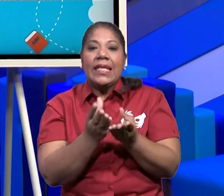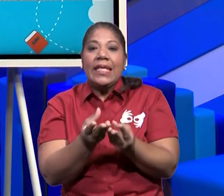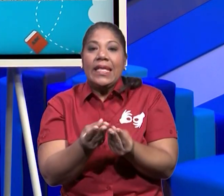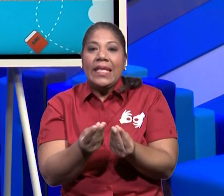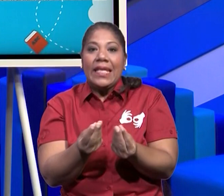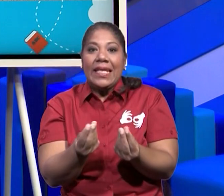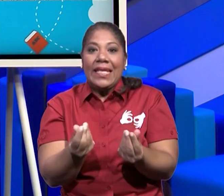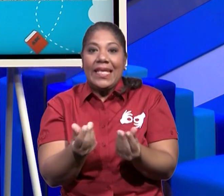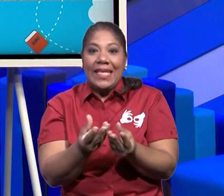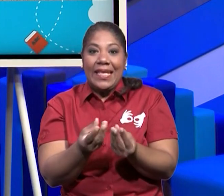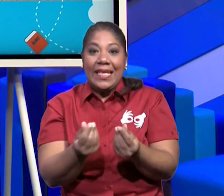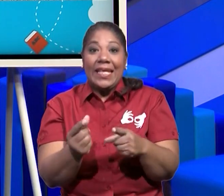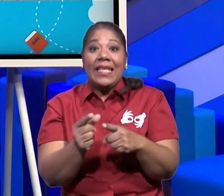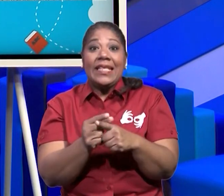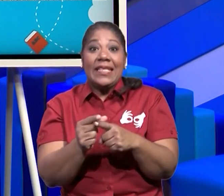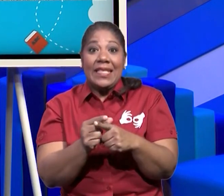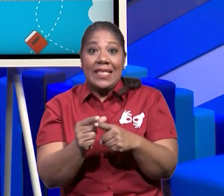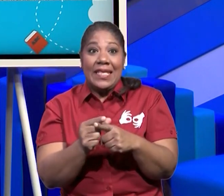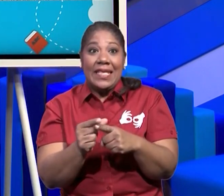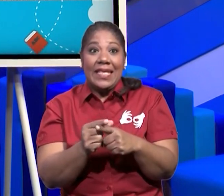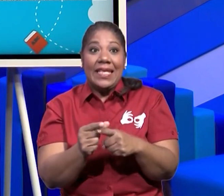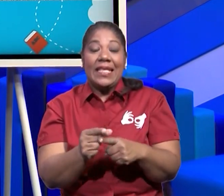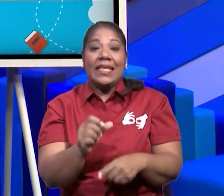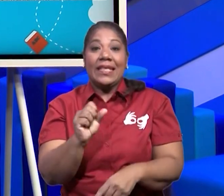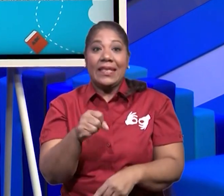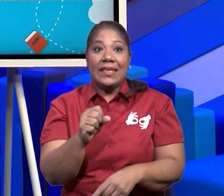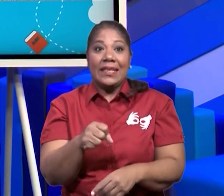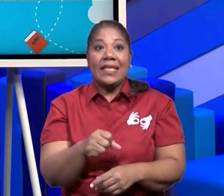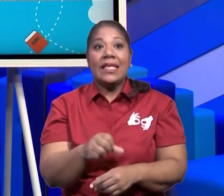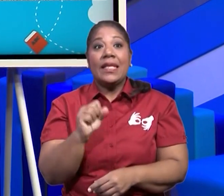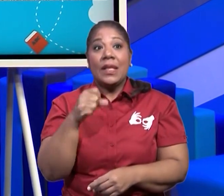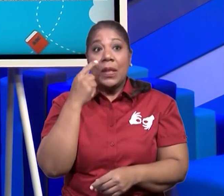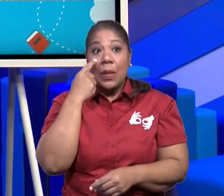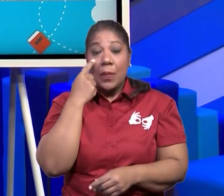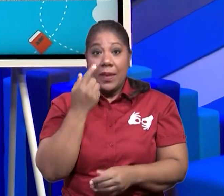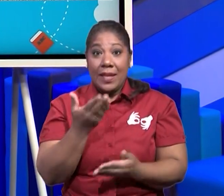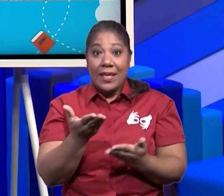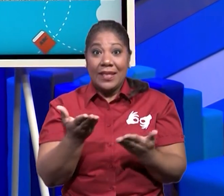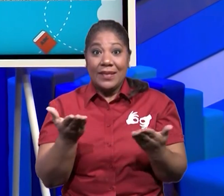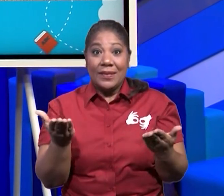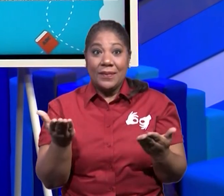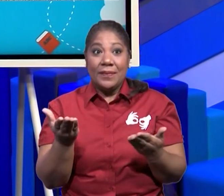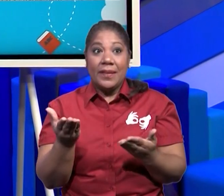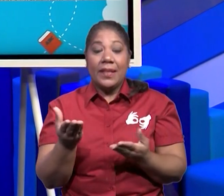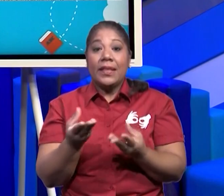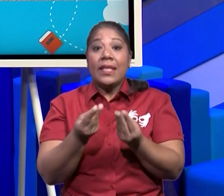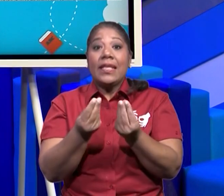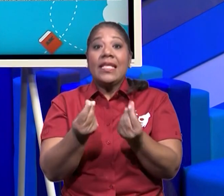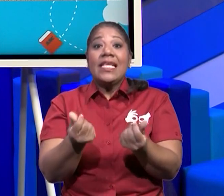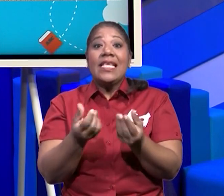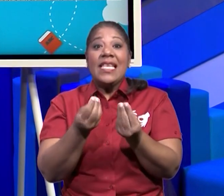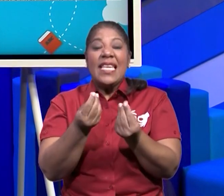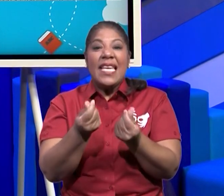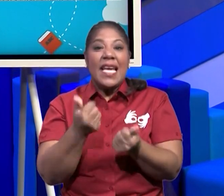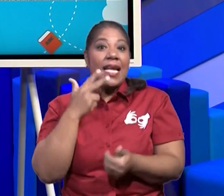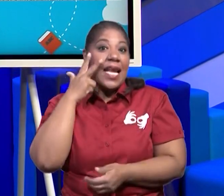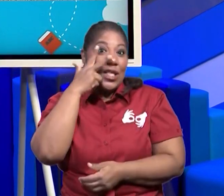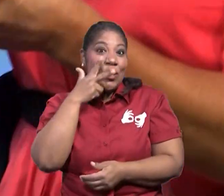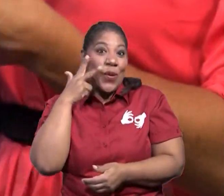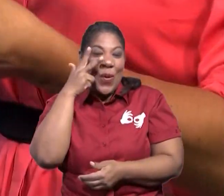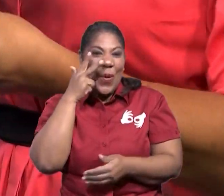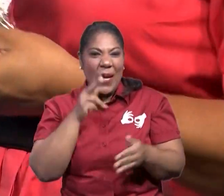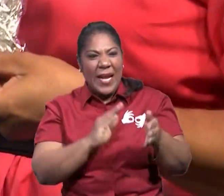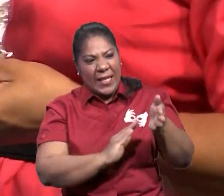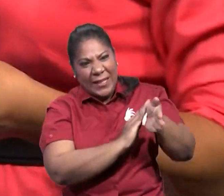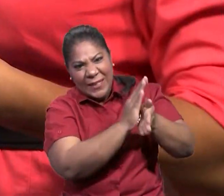Y aquí lo podemos palpar. Aquí tenemos tierra, aquí